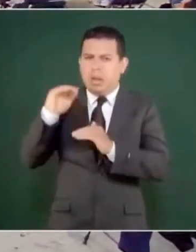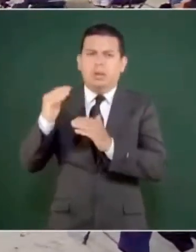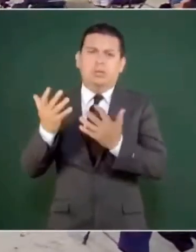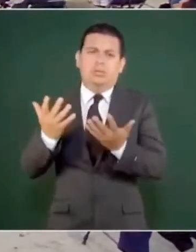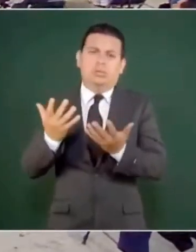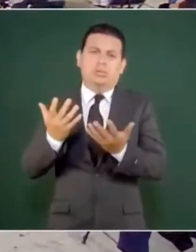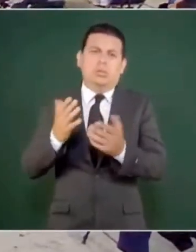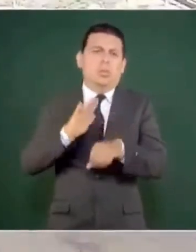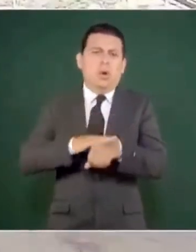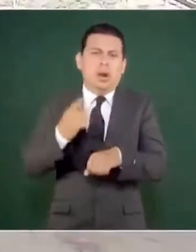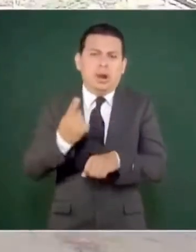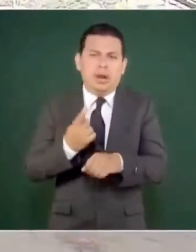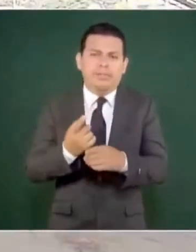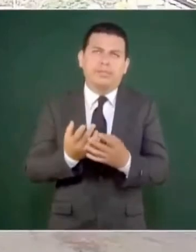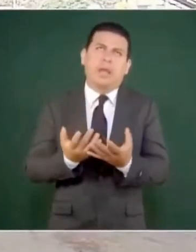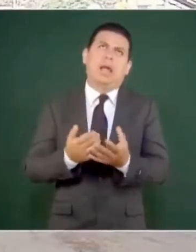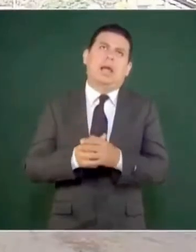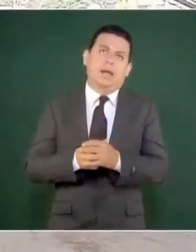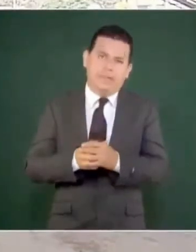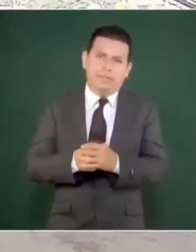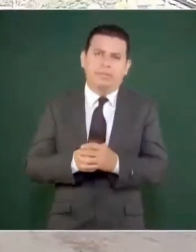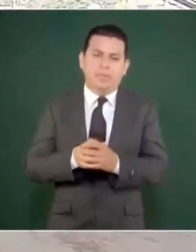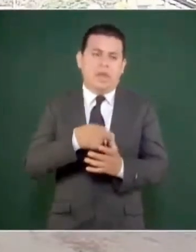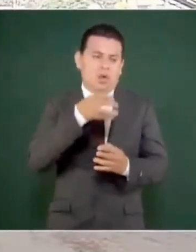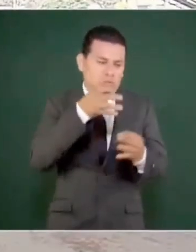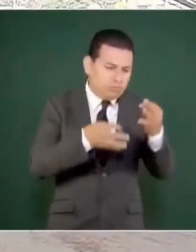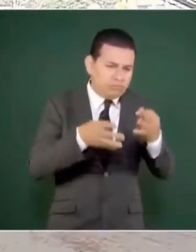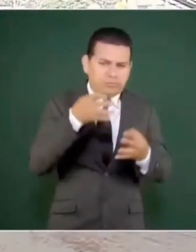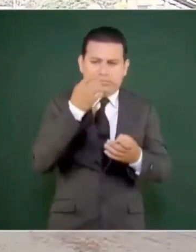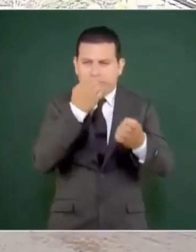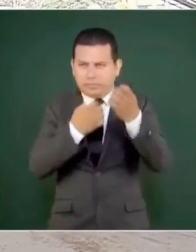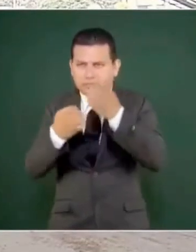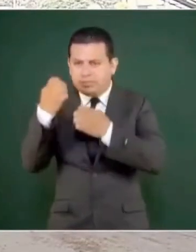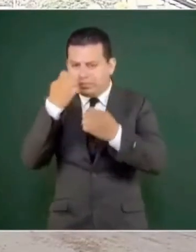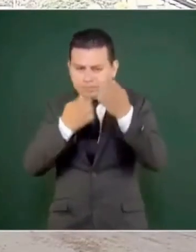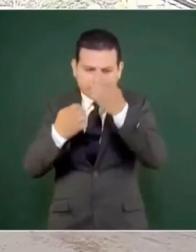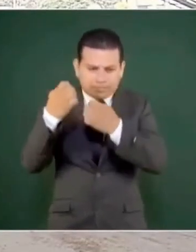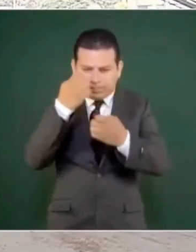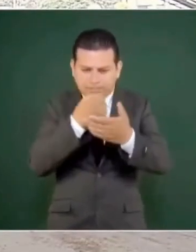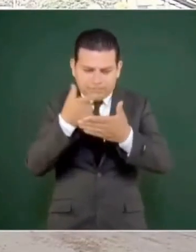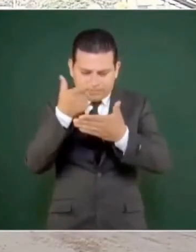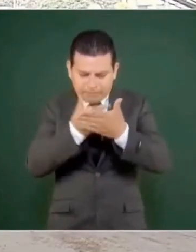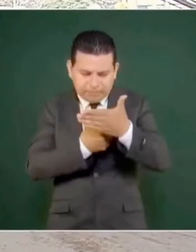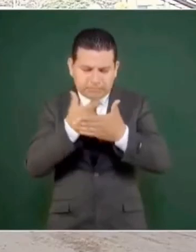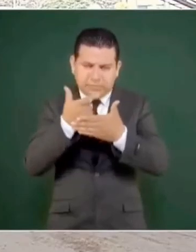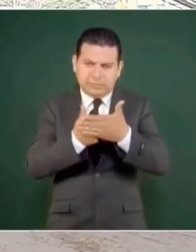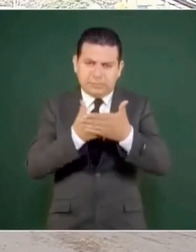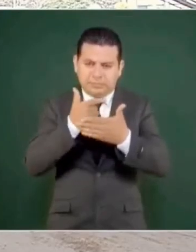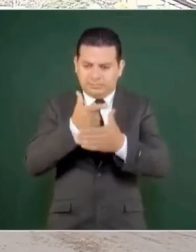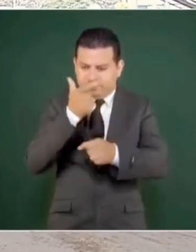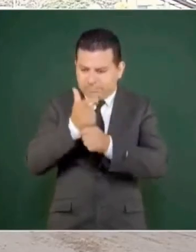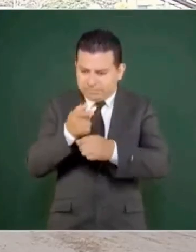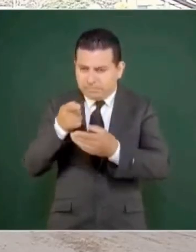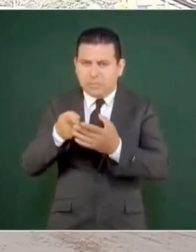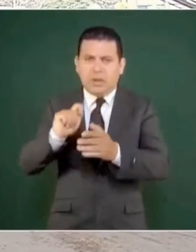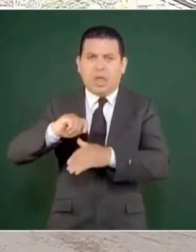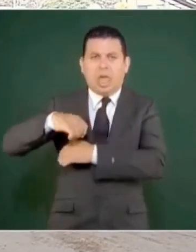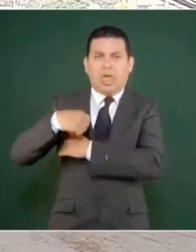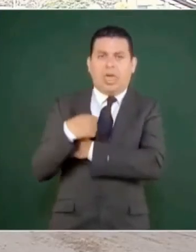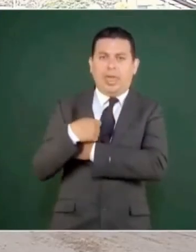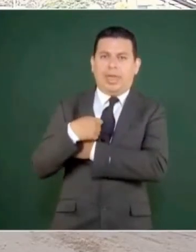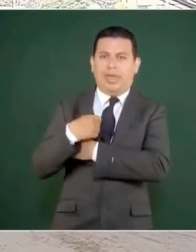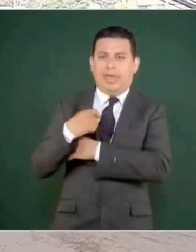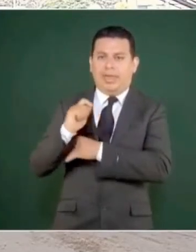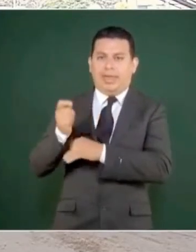Porque lo que hay en juicio, lo que tenía guardado el